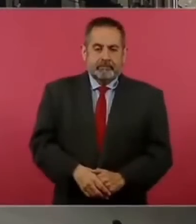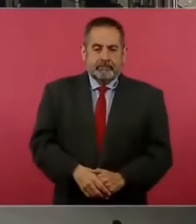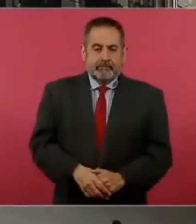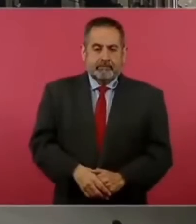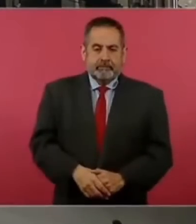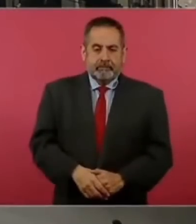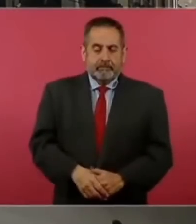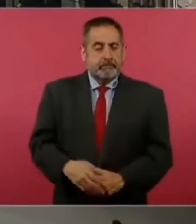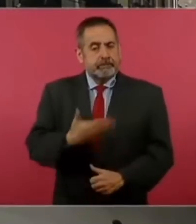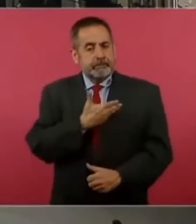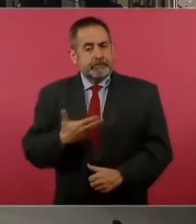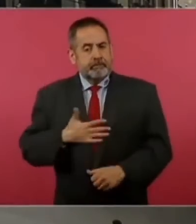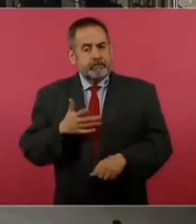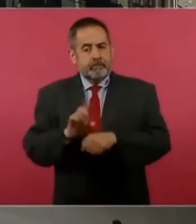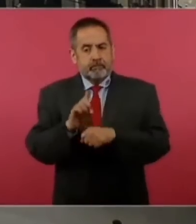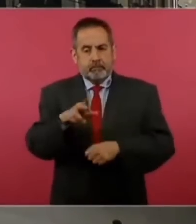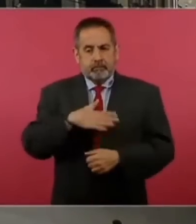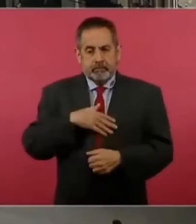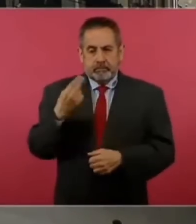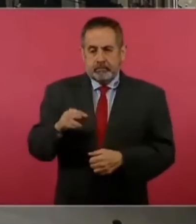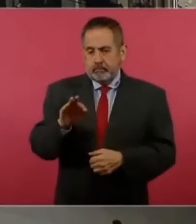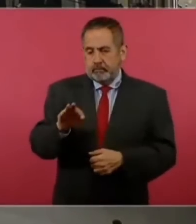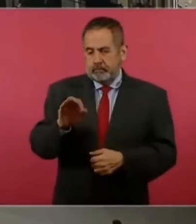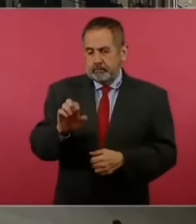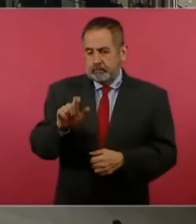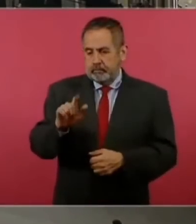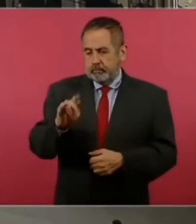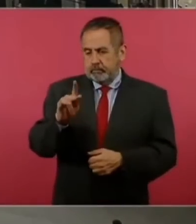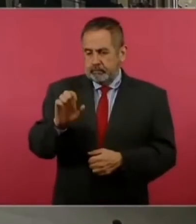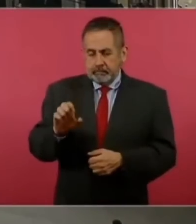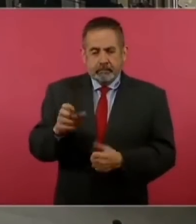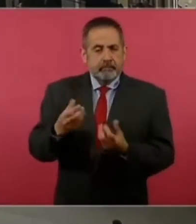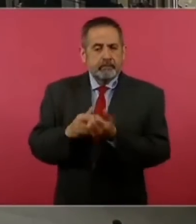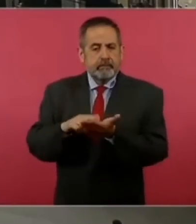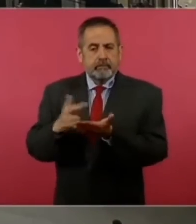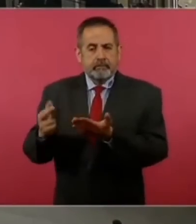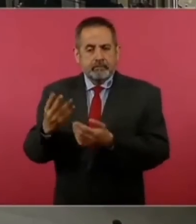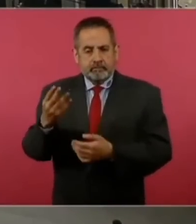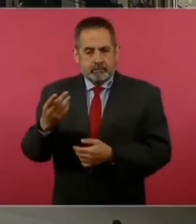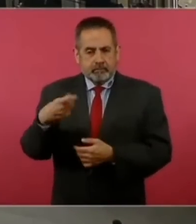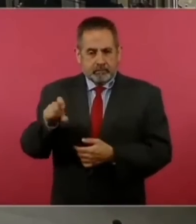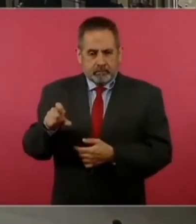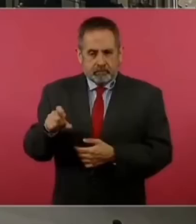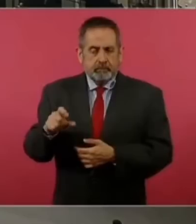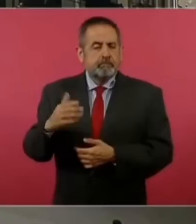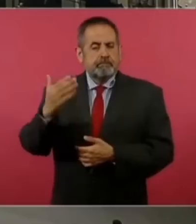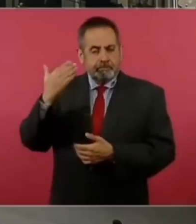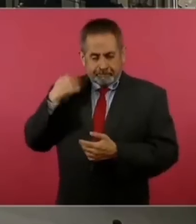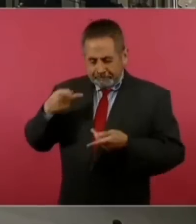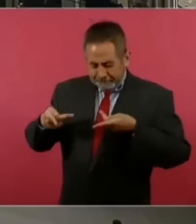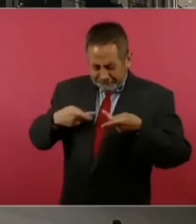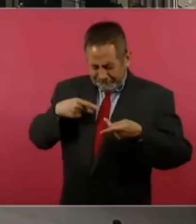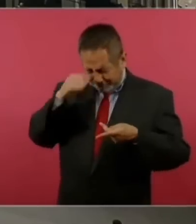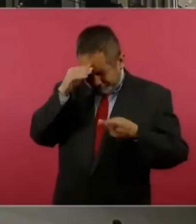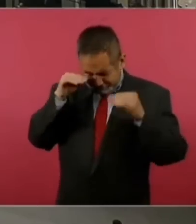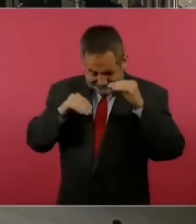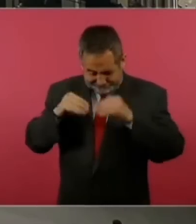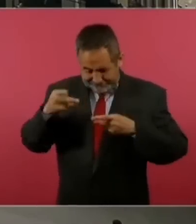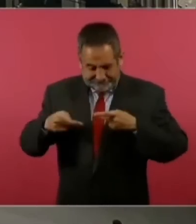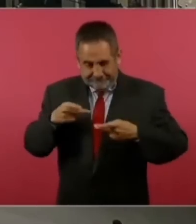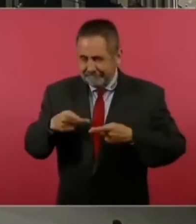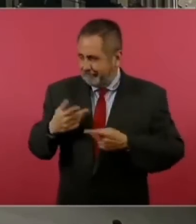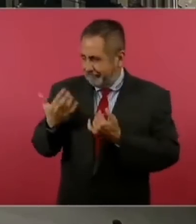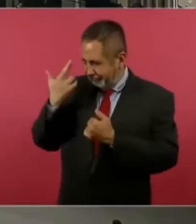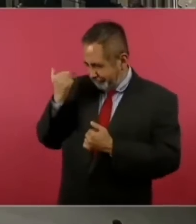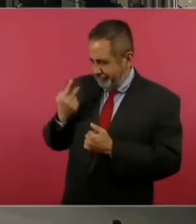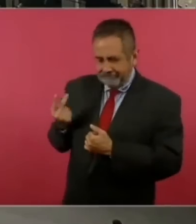presidente buenos días felipe olivares 40 de revista 4q como dice colegas algunos meses que preparamos algunas preguntas y sobre